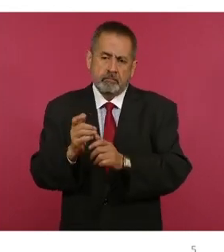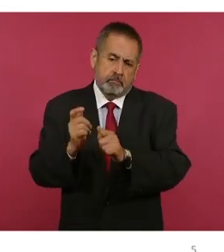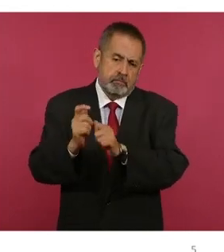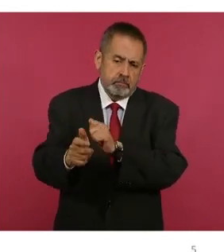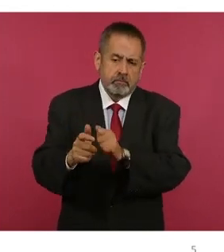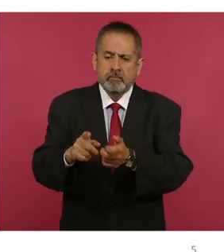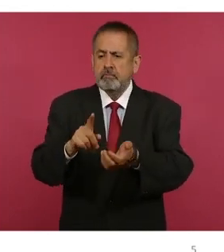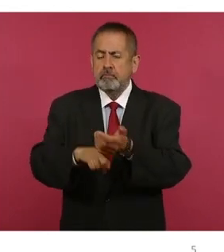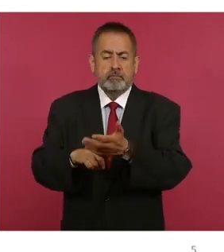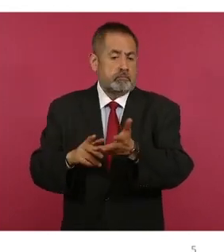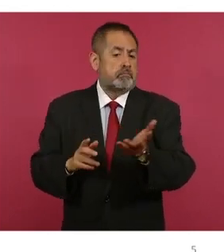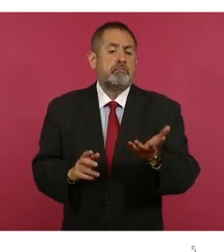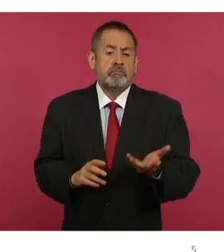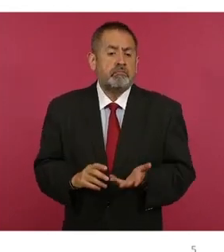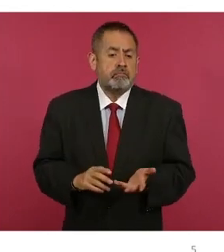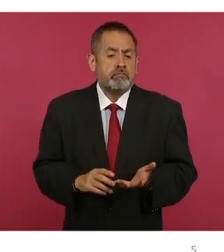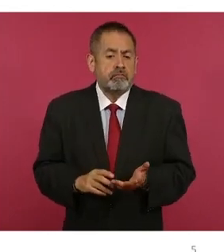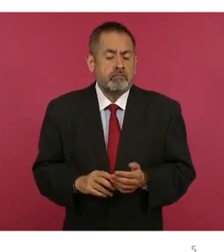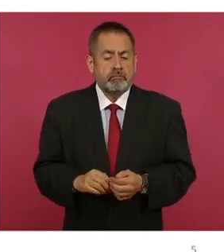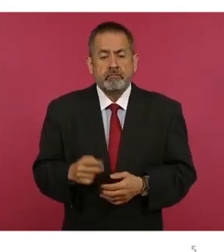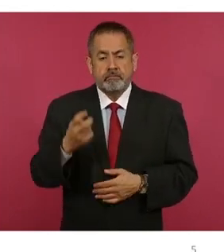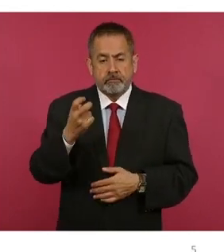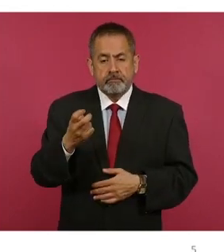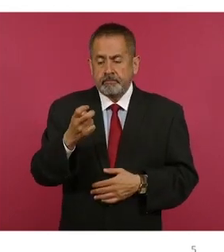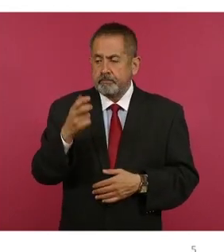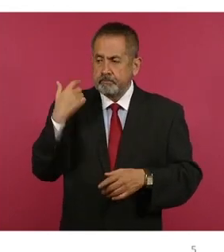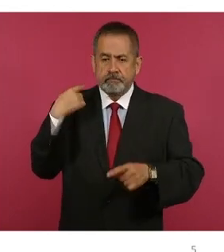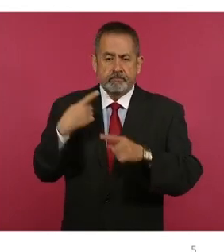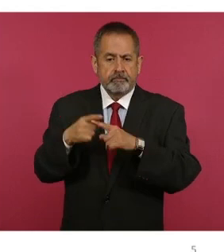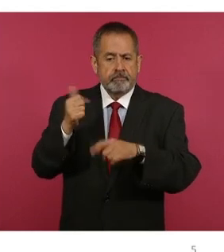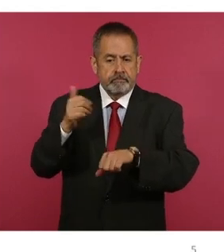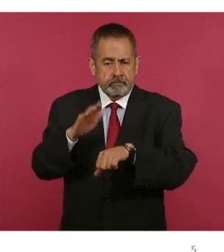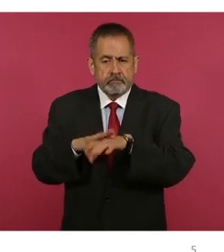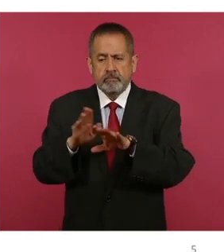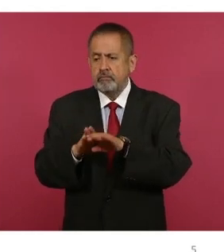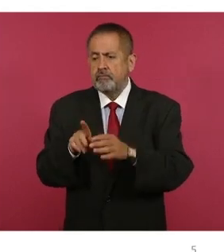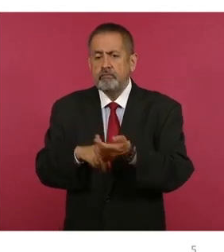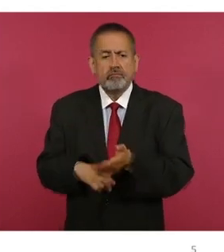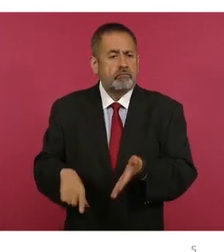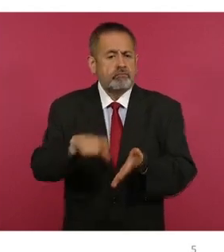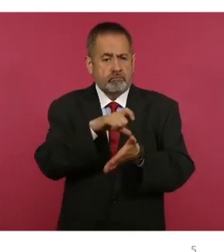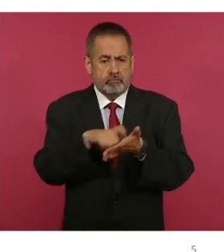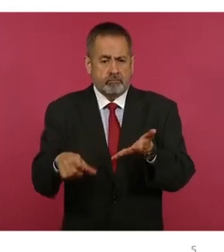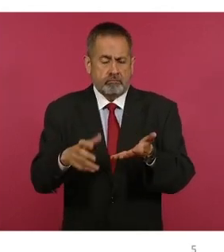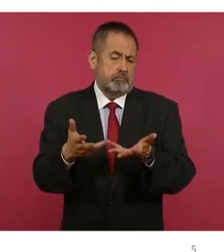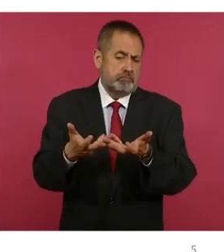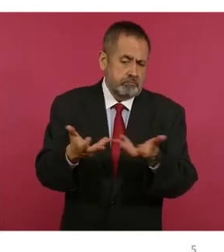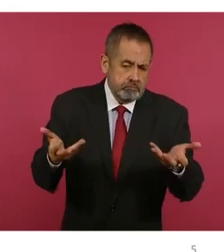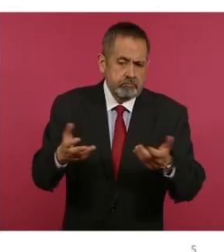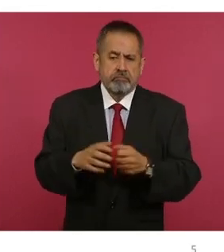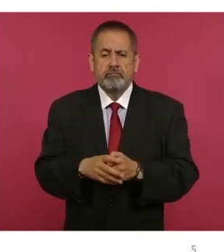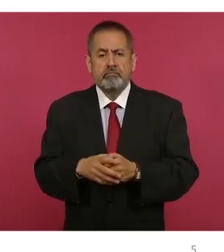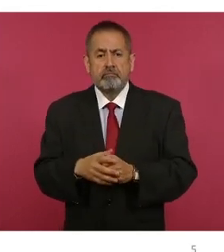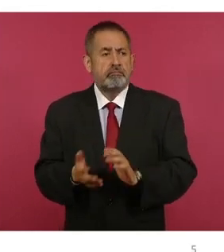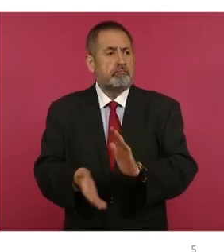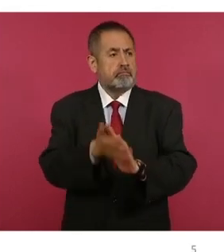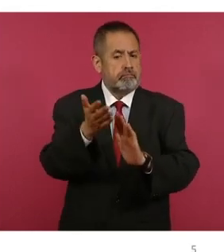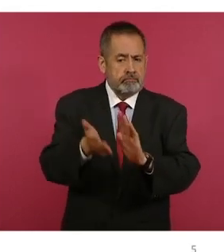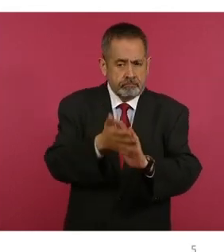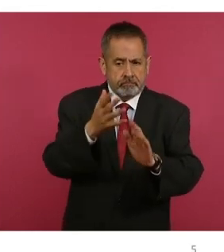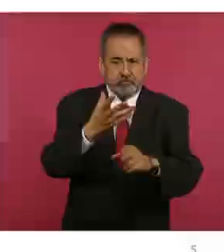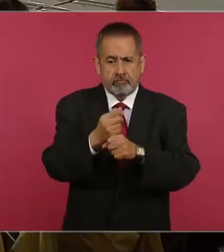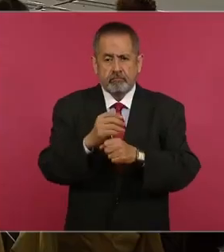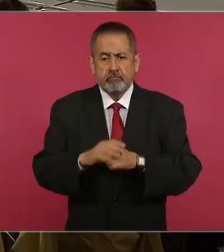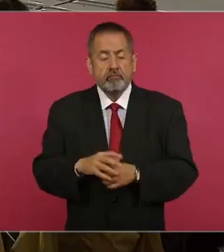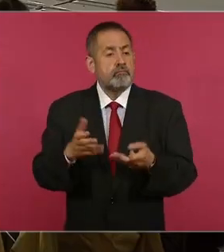Y estas necesidades van de todo. En esta administración se permite hoy comprar un terreno, construir en terreno propio, incluso